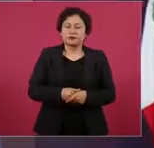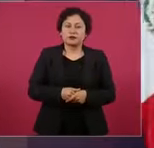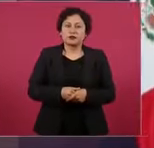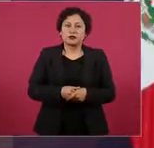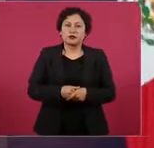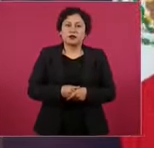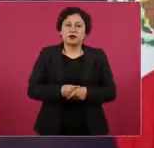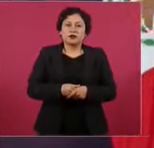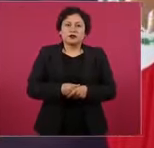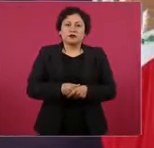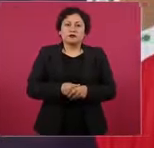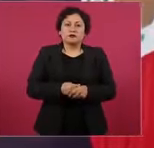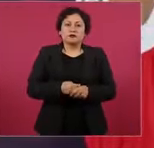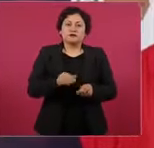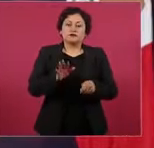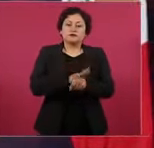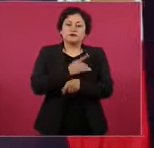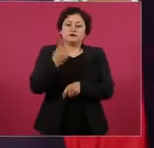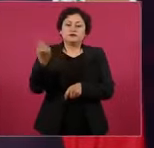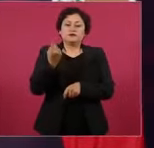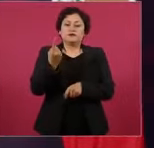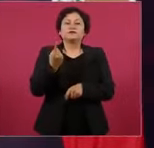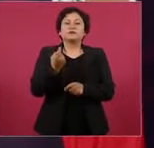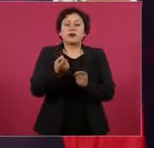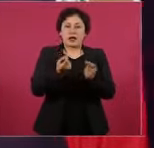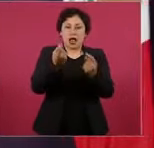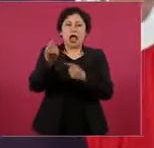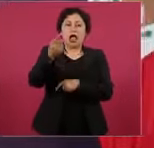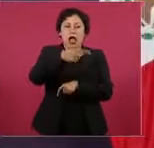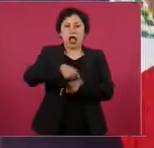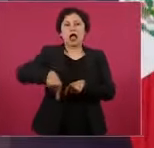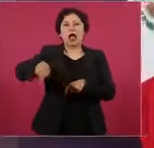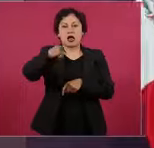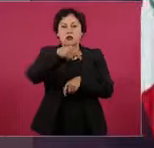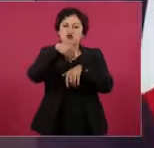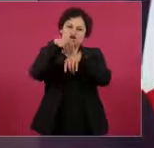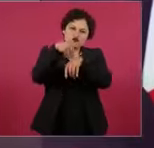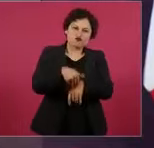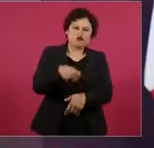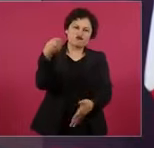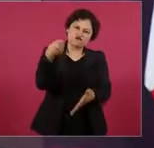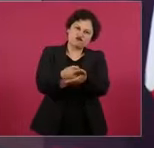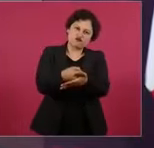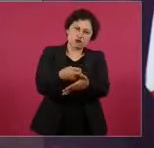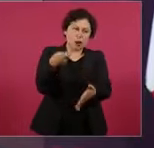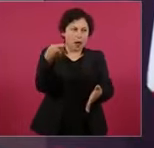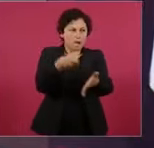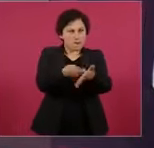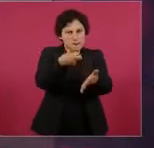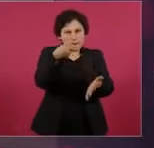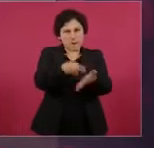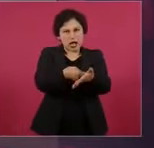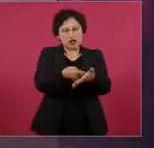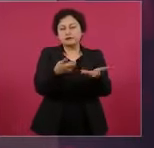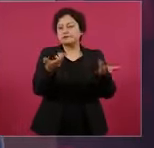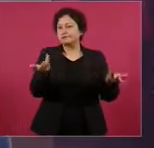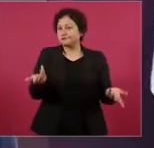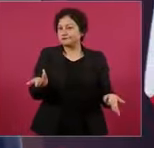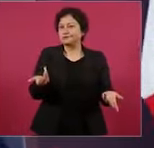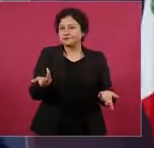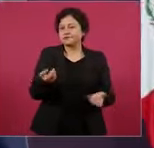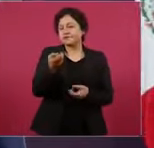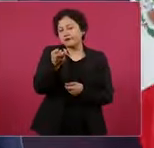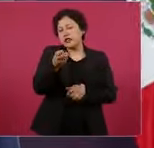porque muchos están sometidos a amenazas, a presiones. Es lo que nos sucede